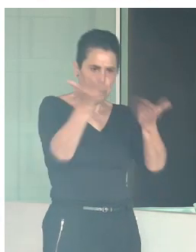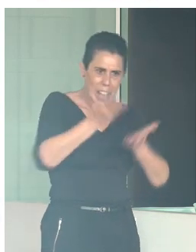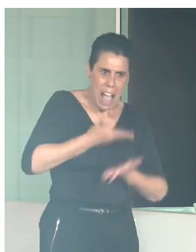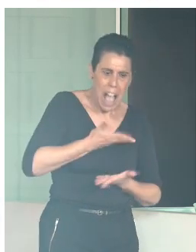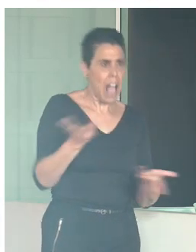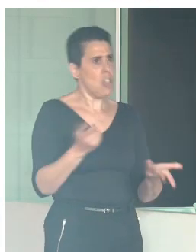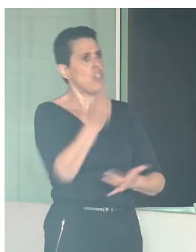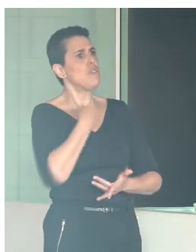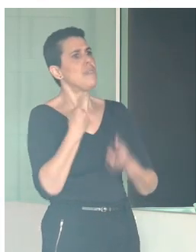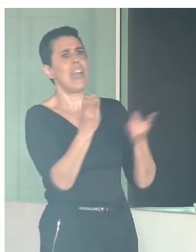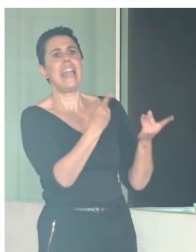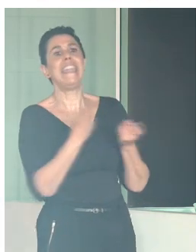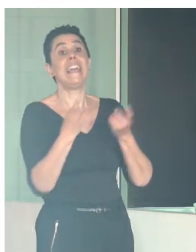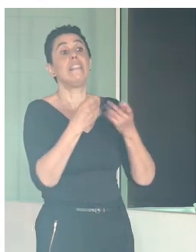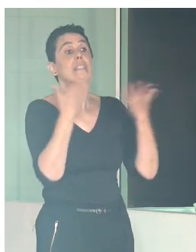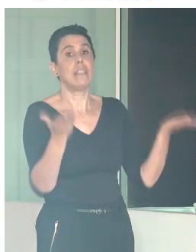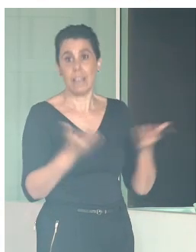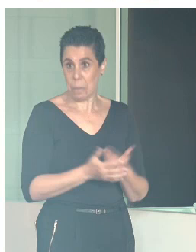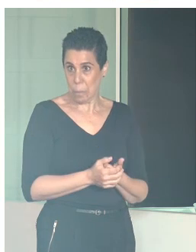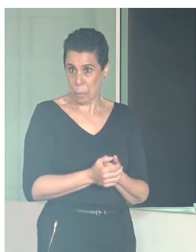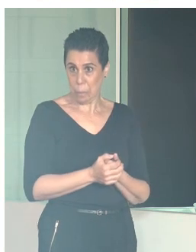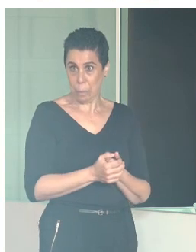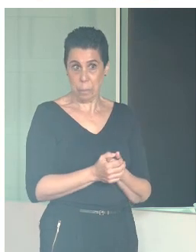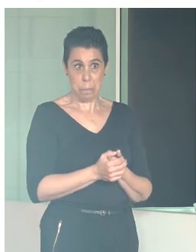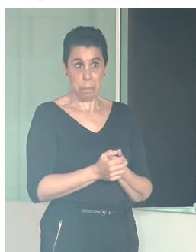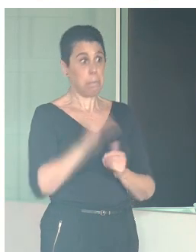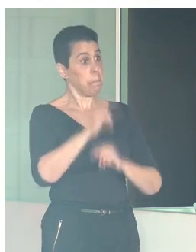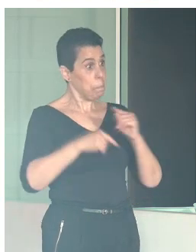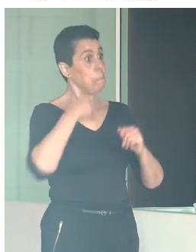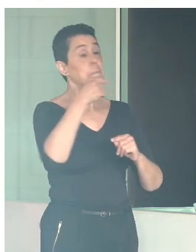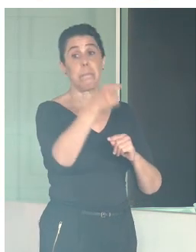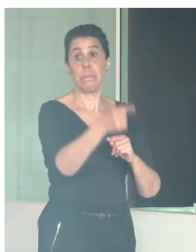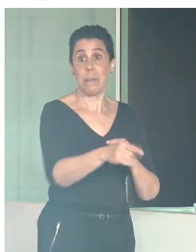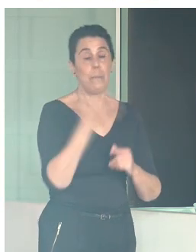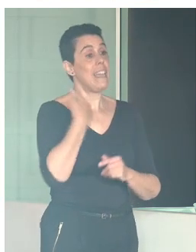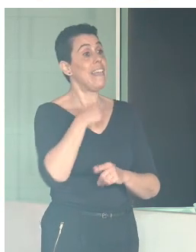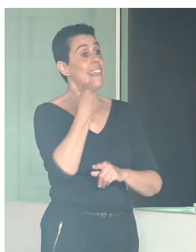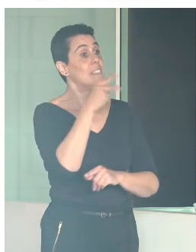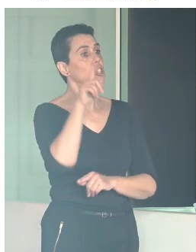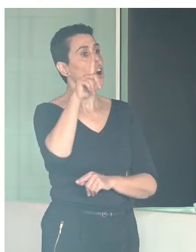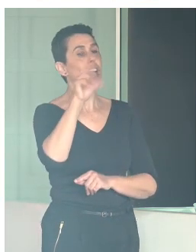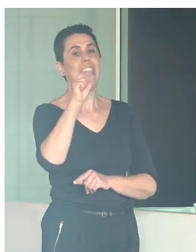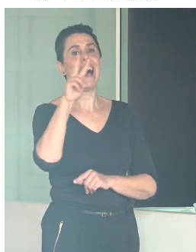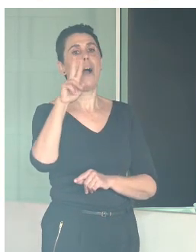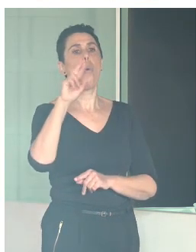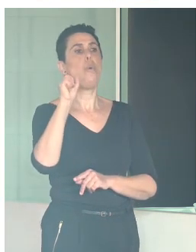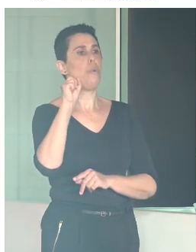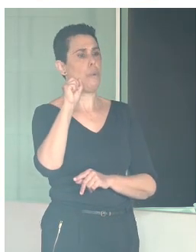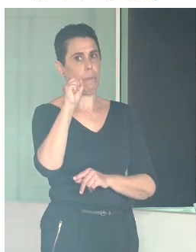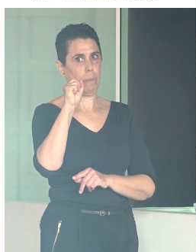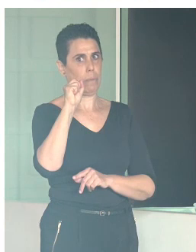dirigir. Y luego, posteriormente, sí que, como ha dicho Laura, es verdad que vamos a